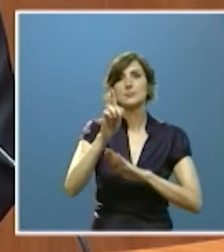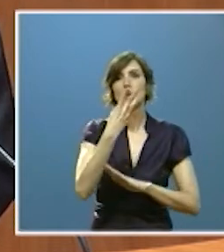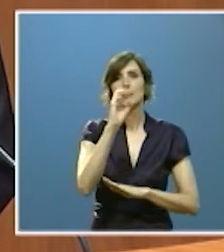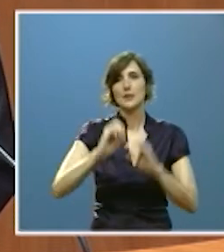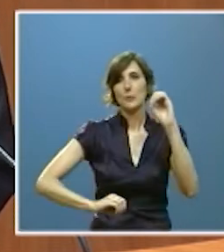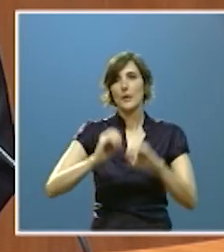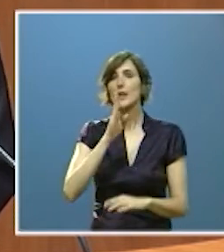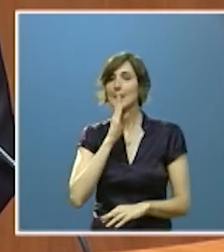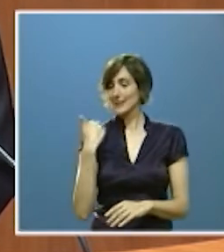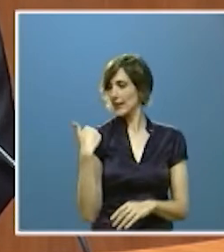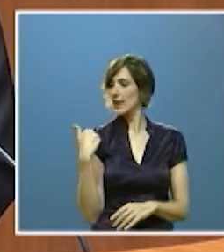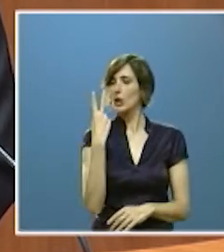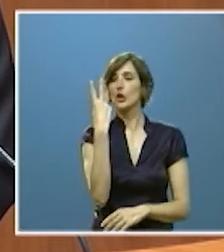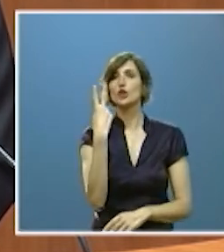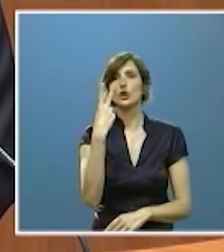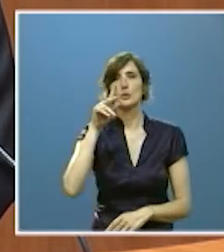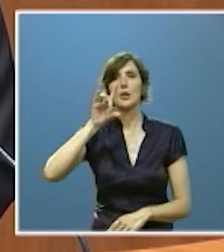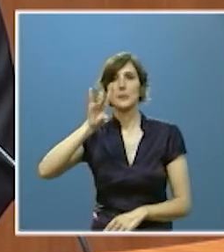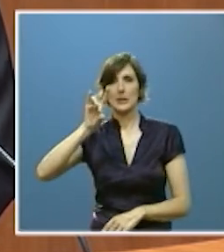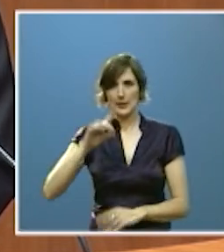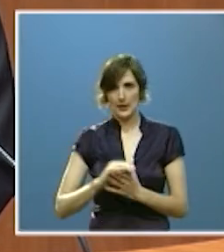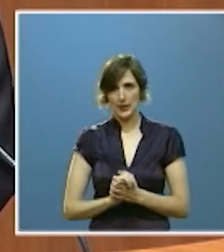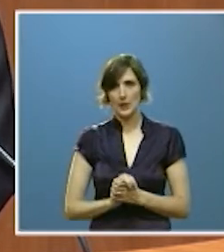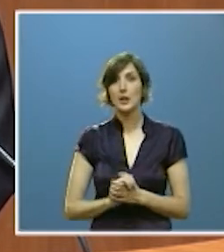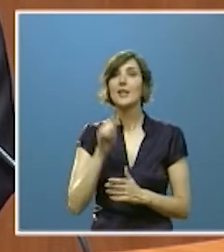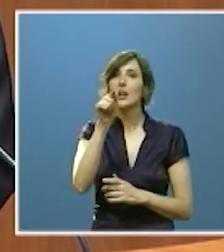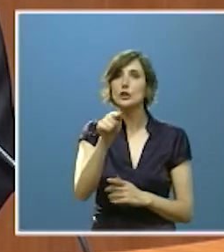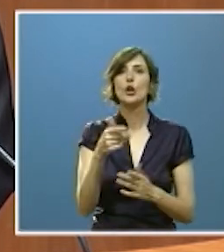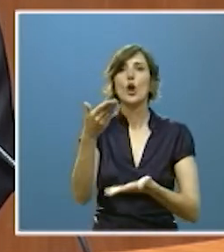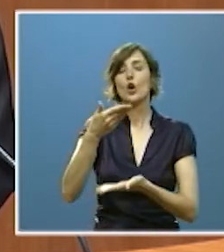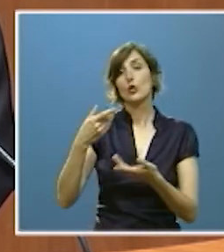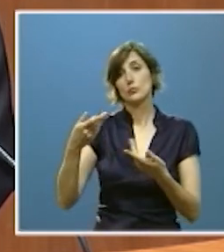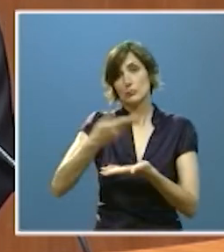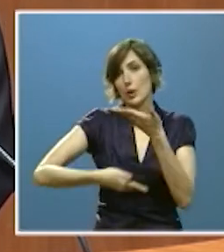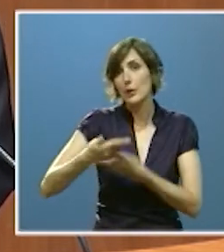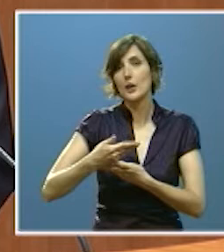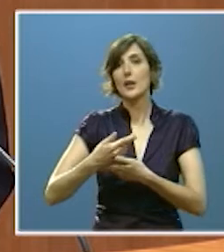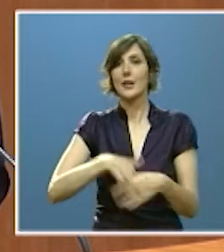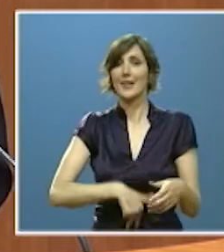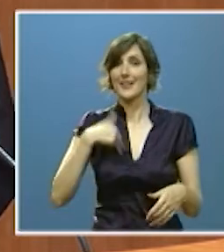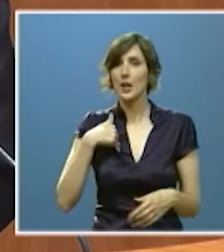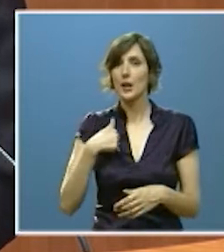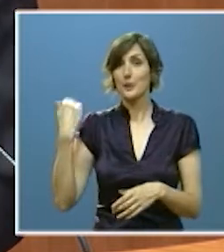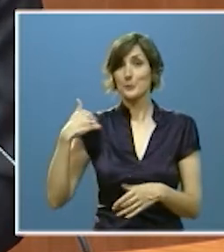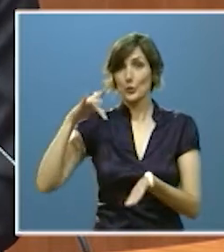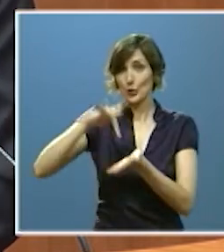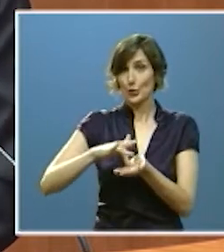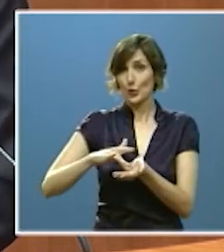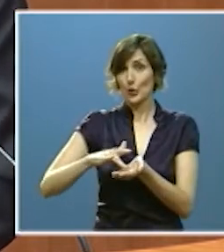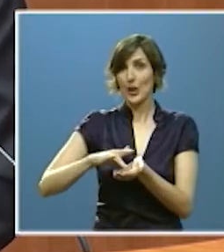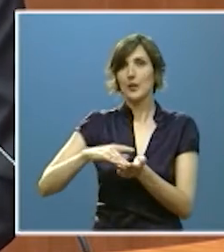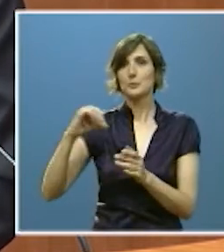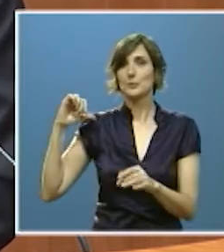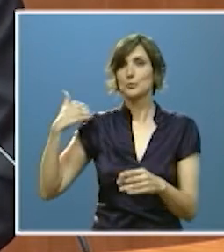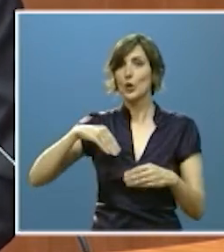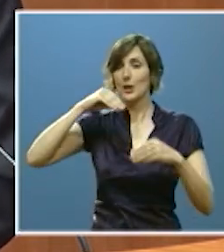año 2015 por lo que se refiere estrictamente a la cooperación local general a lo largo de la legislatura se han destinado a ella